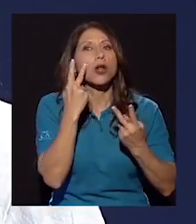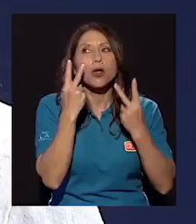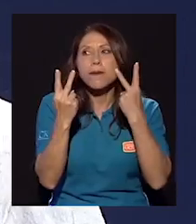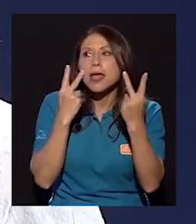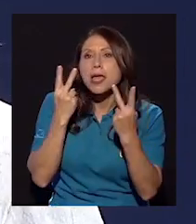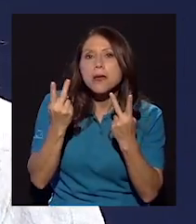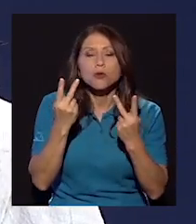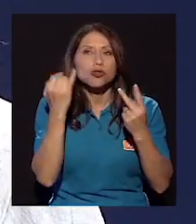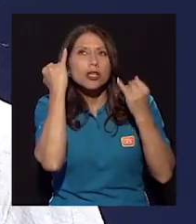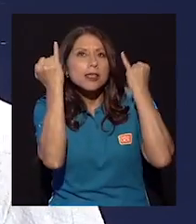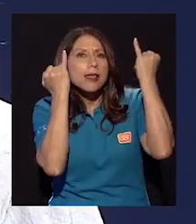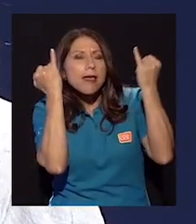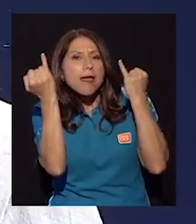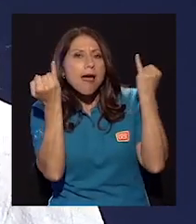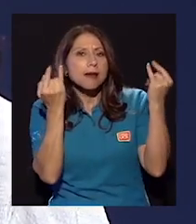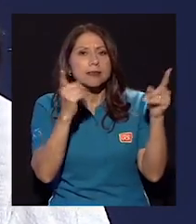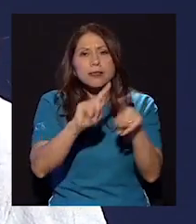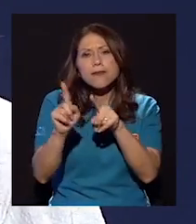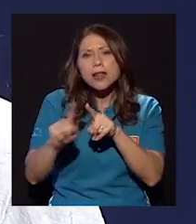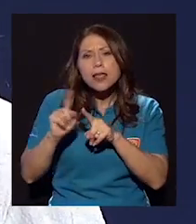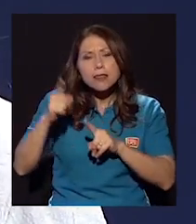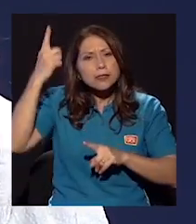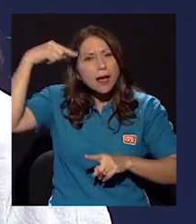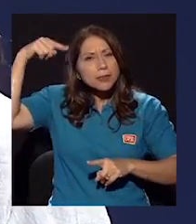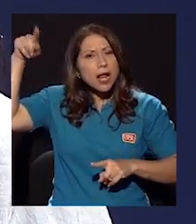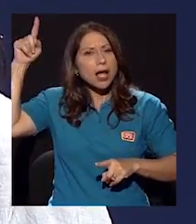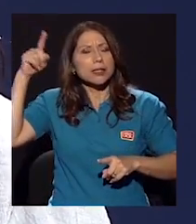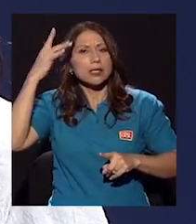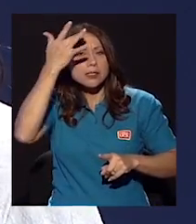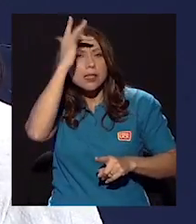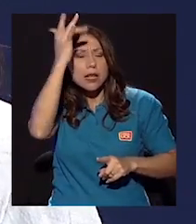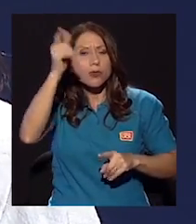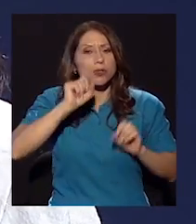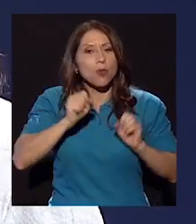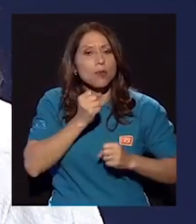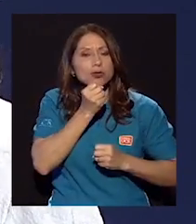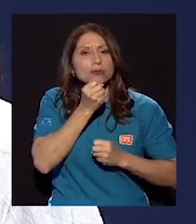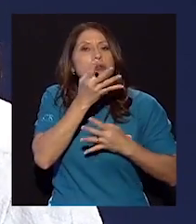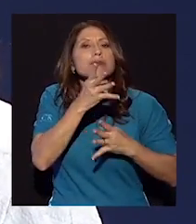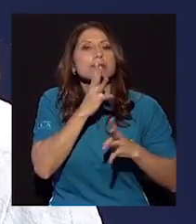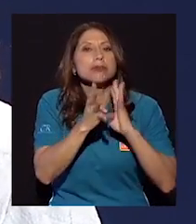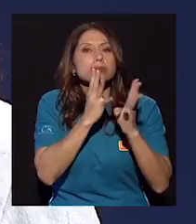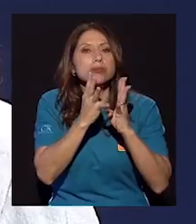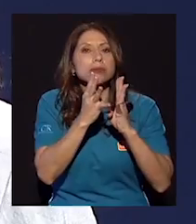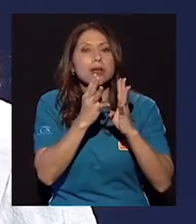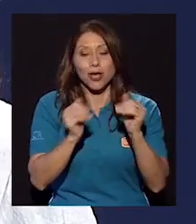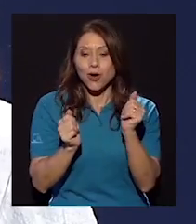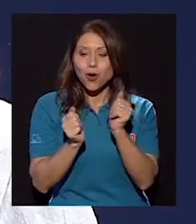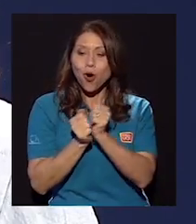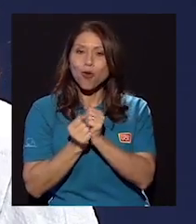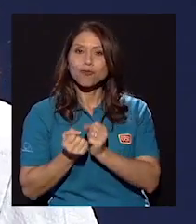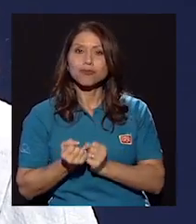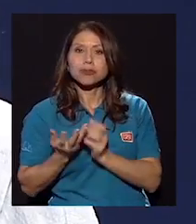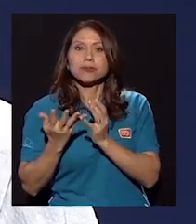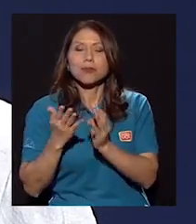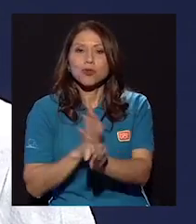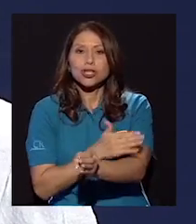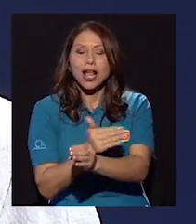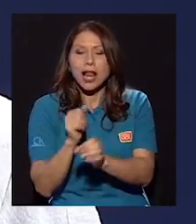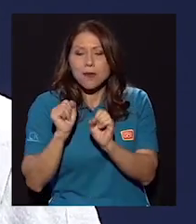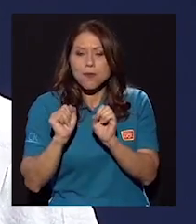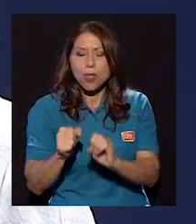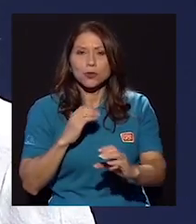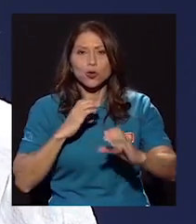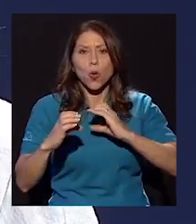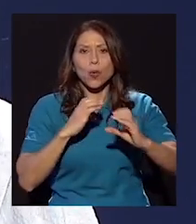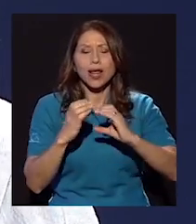ideas, las cuestiones más abstractas, intelectuales, el capital musical nos permite comunicar nuestra